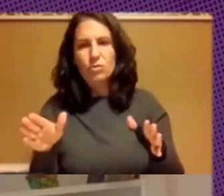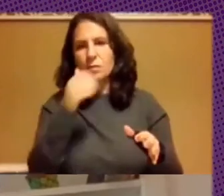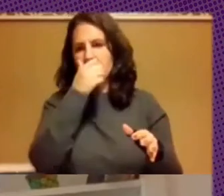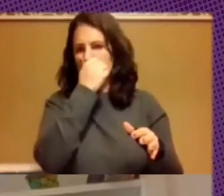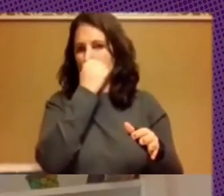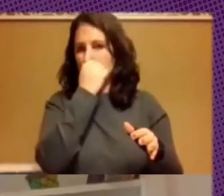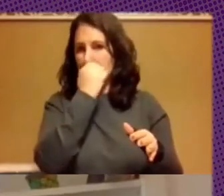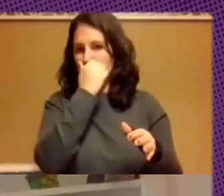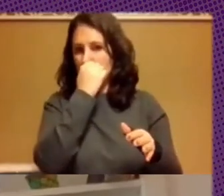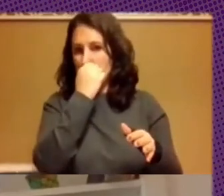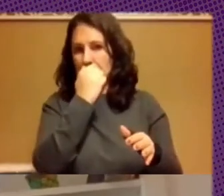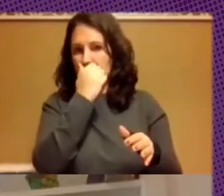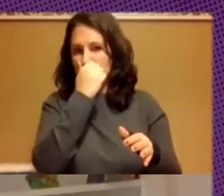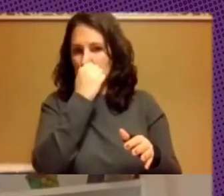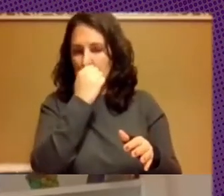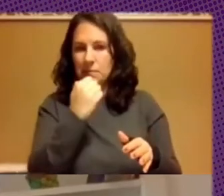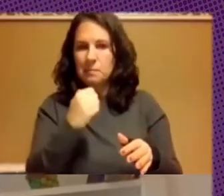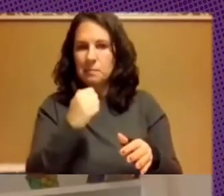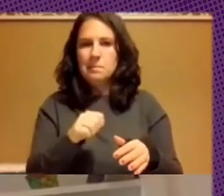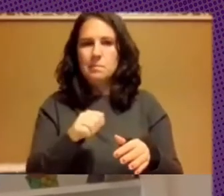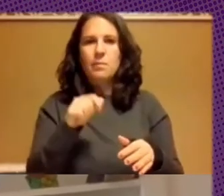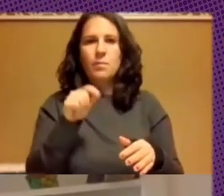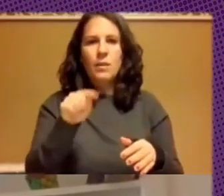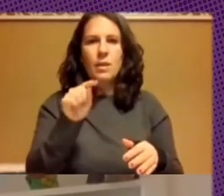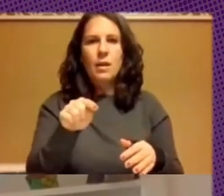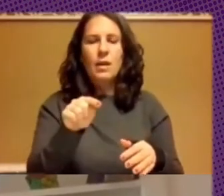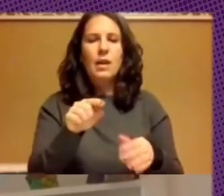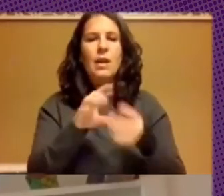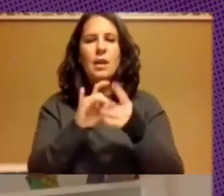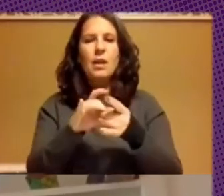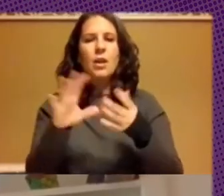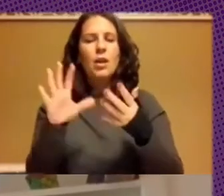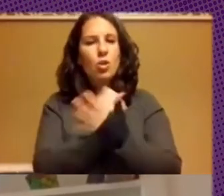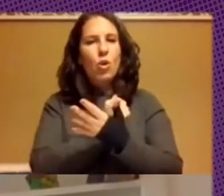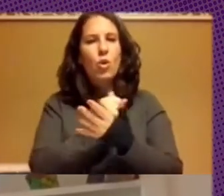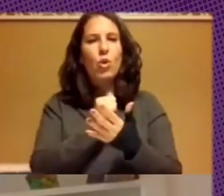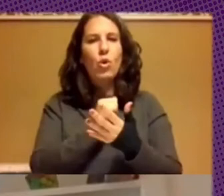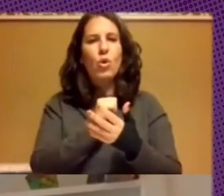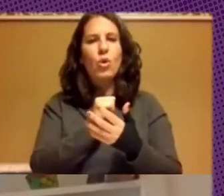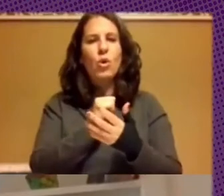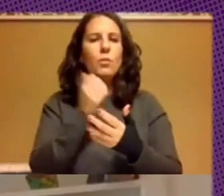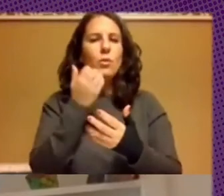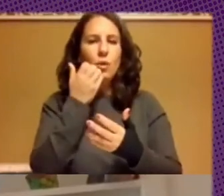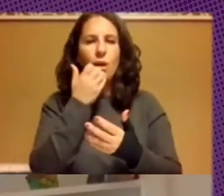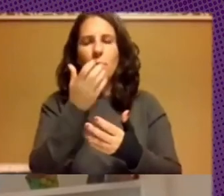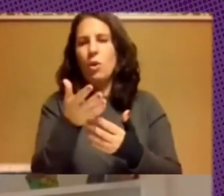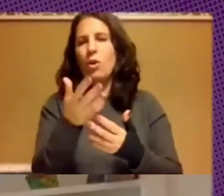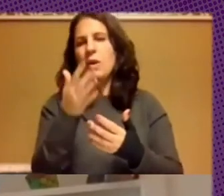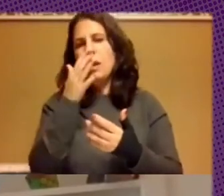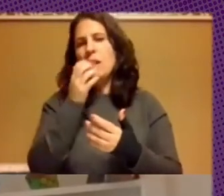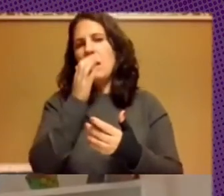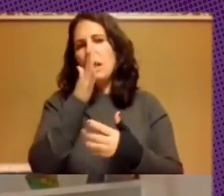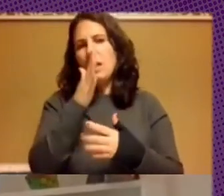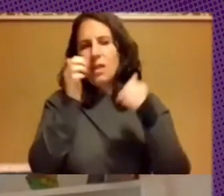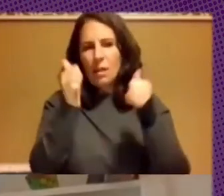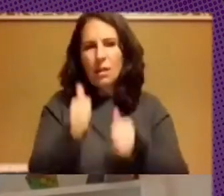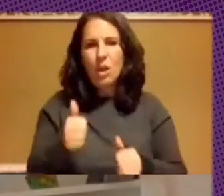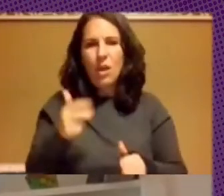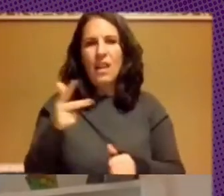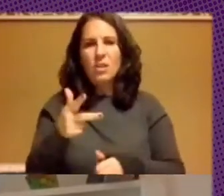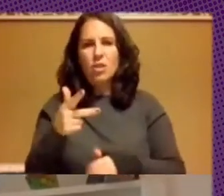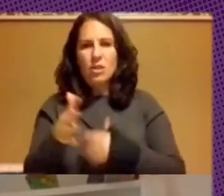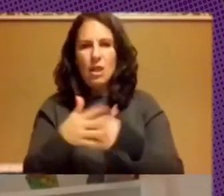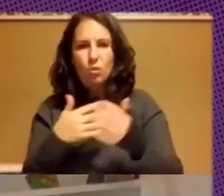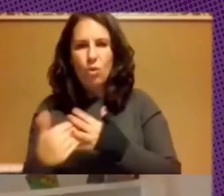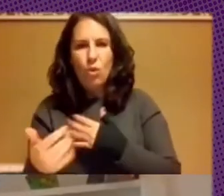sin tener las herramientas adecuadas y todo lo que viene de allí licenciamiento derechos de autor calidad